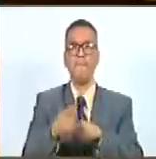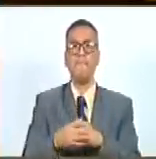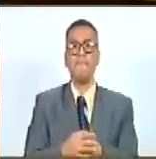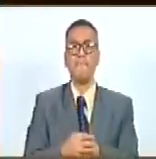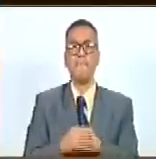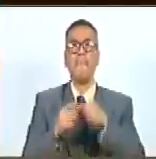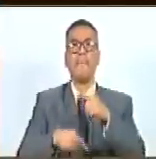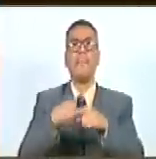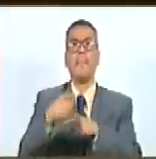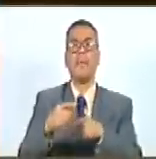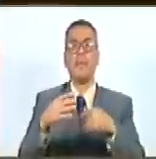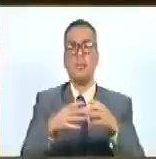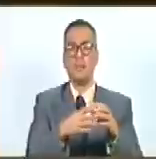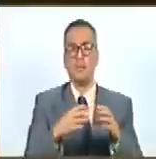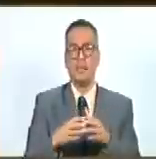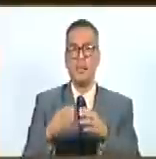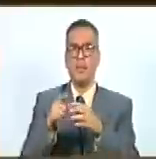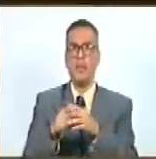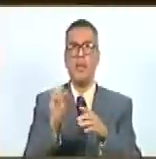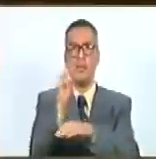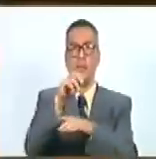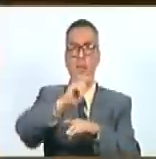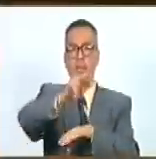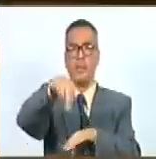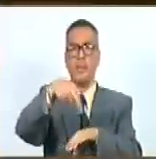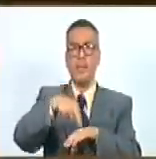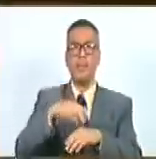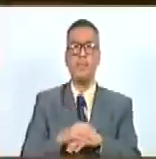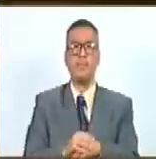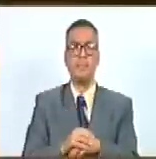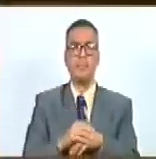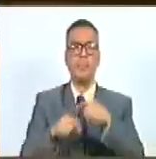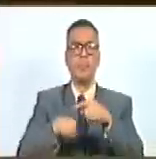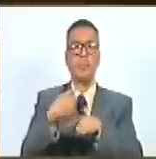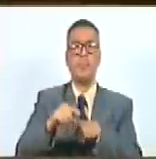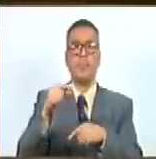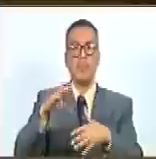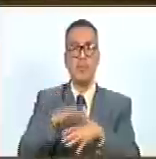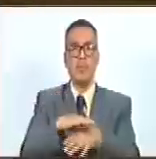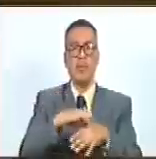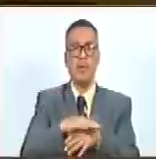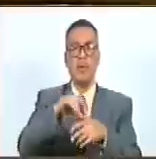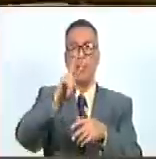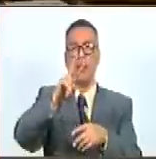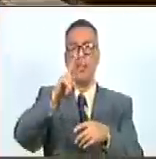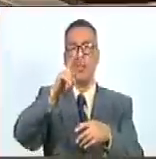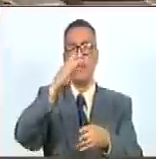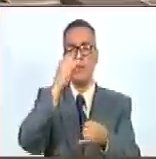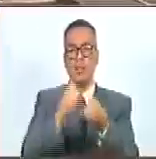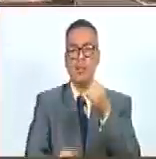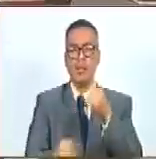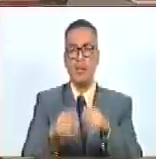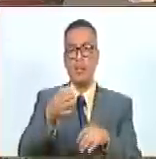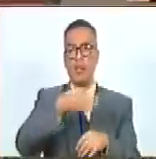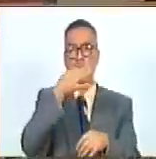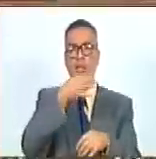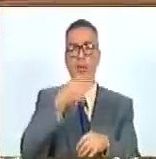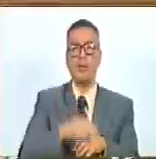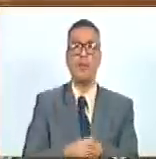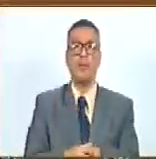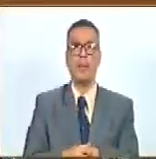para la próxima sesión ordinaria de la asamblea nacional el próximo día martes a las 2 y 30 de la tarde